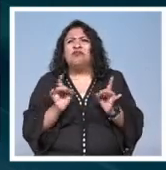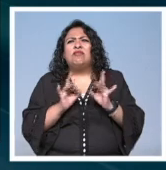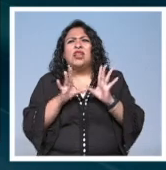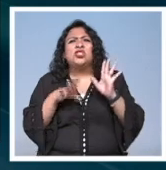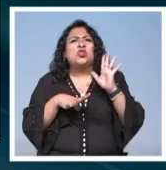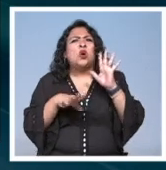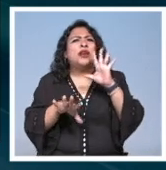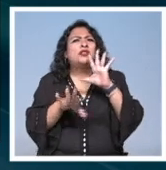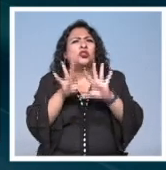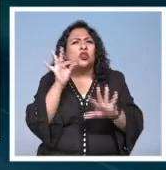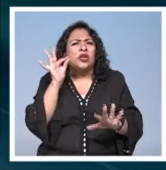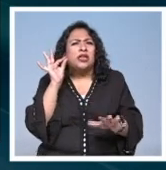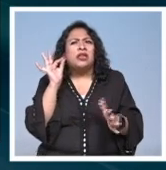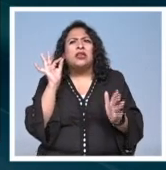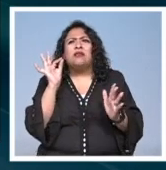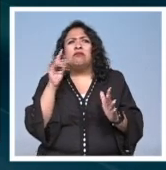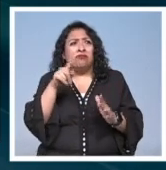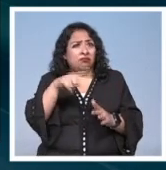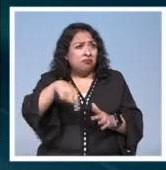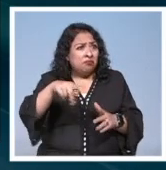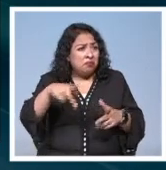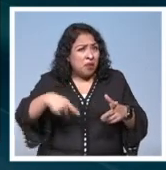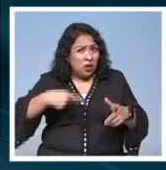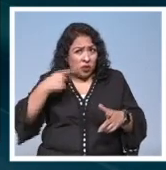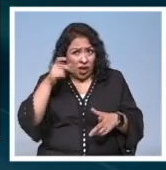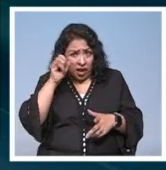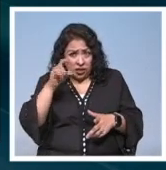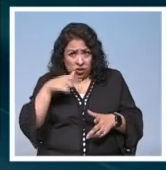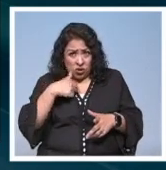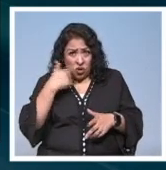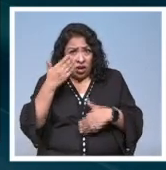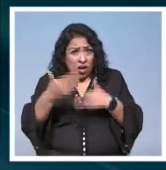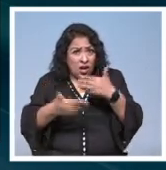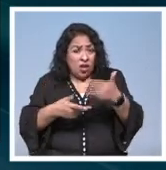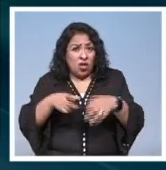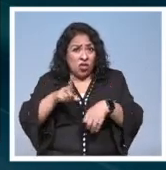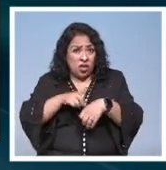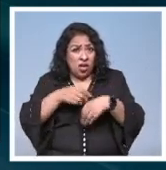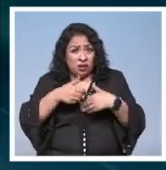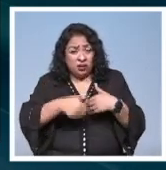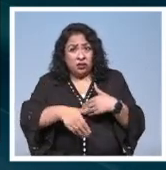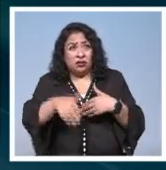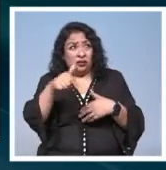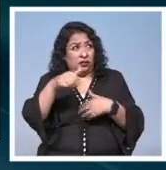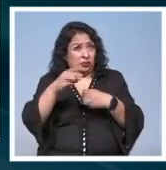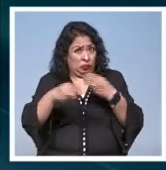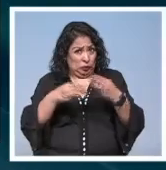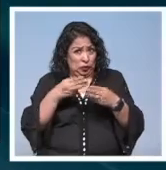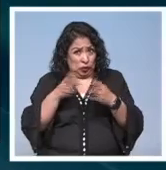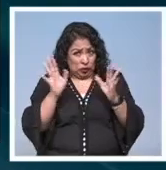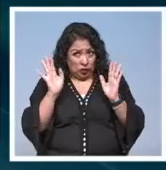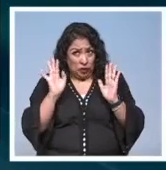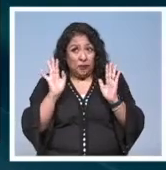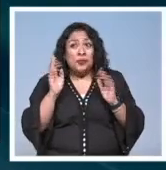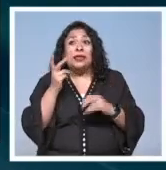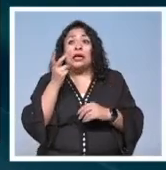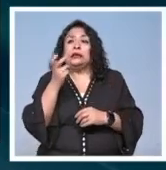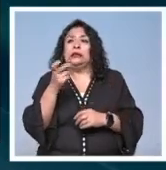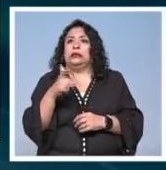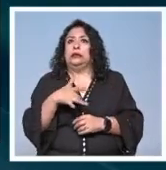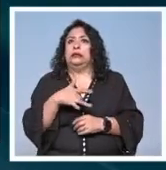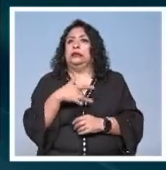la escogí? Alguien me ha preguntado si es así como quiero pasar los días que me quedan en este mundo esto